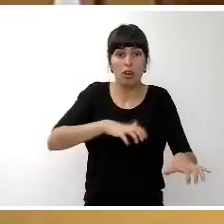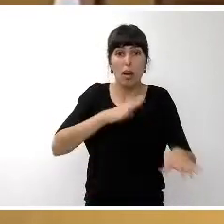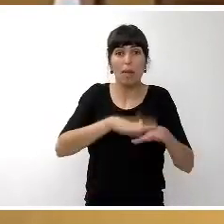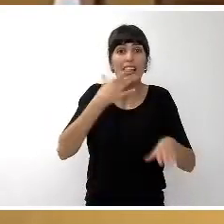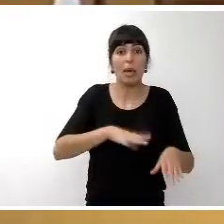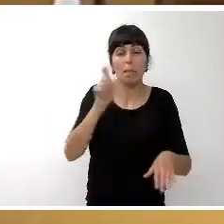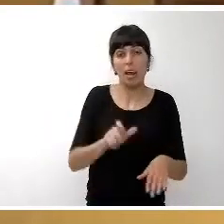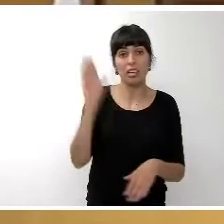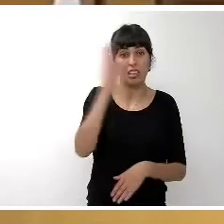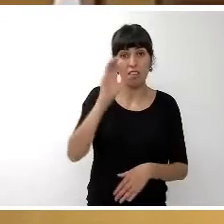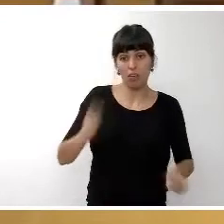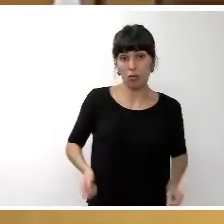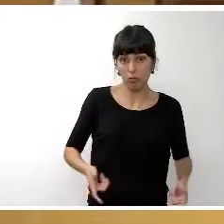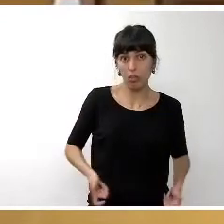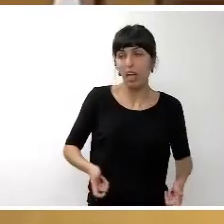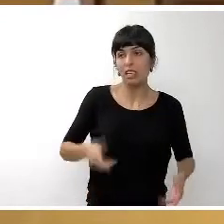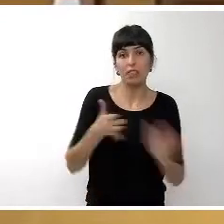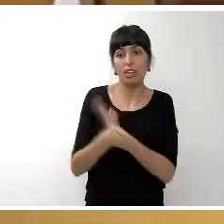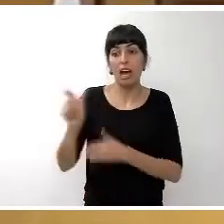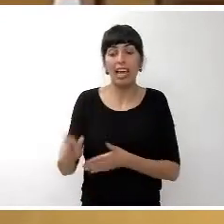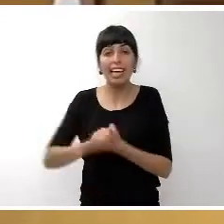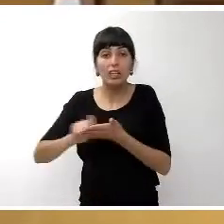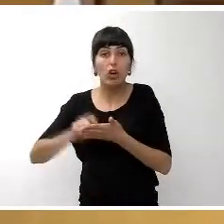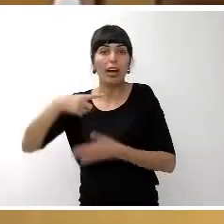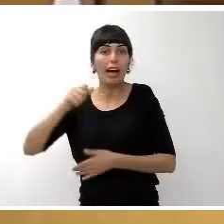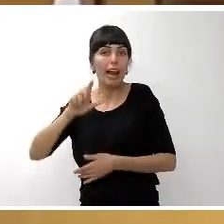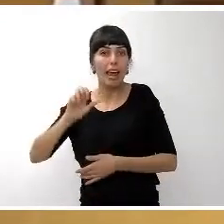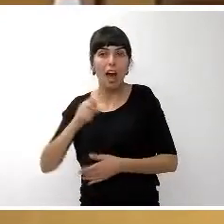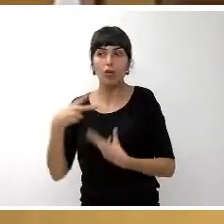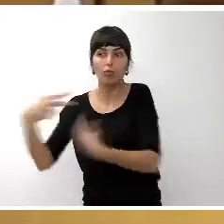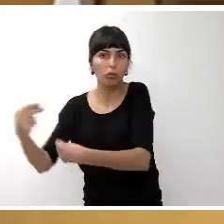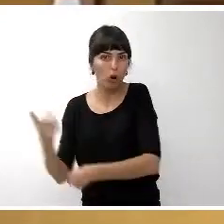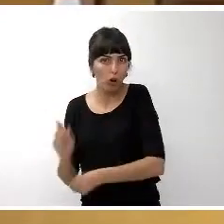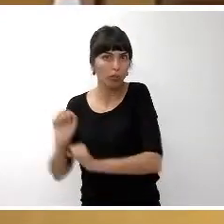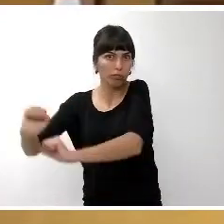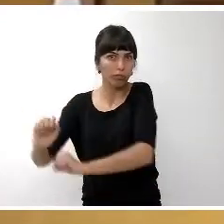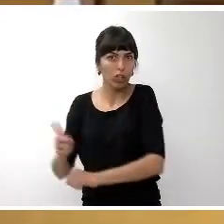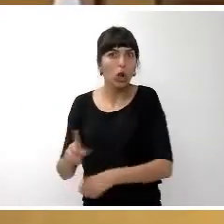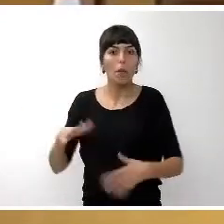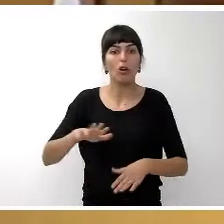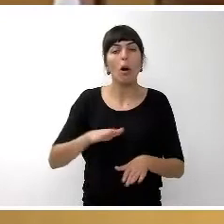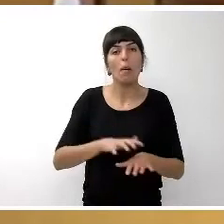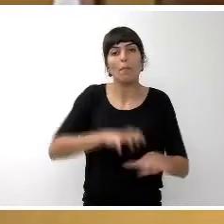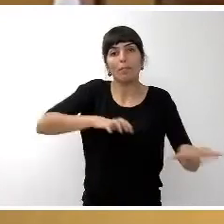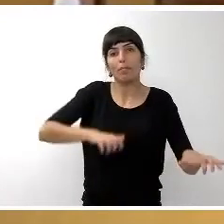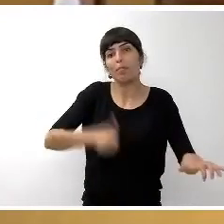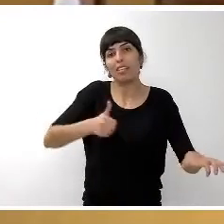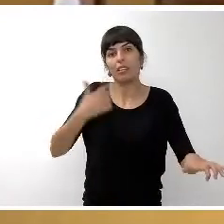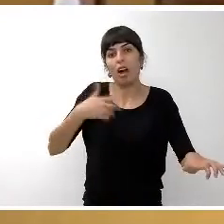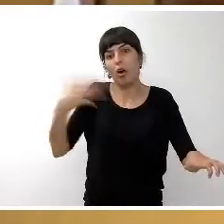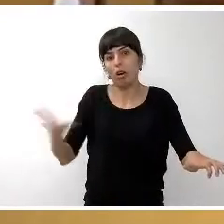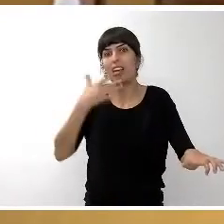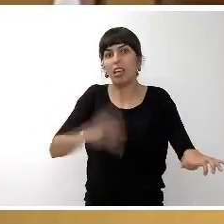no es que rechacemos la de Eduardo Galeano, sino que la elevamos, es la de Hawking y buscamos si hay alguna